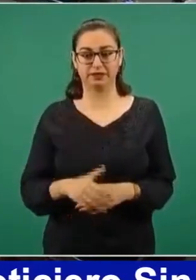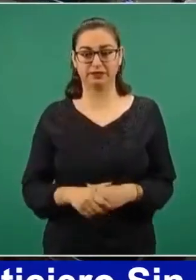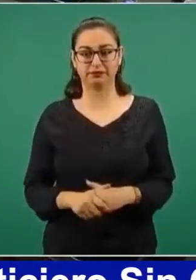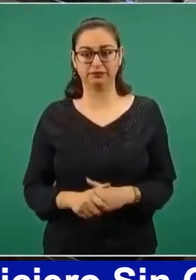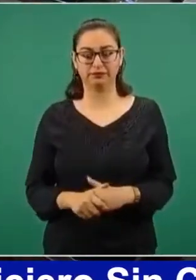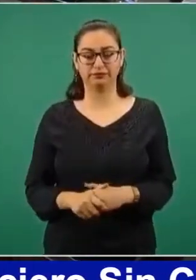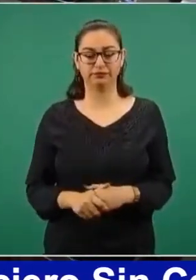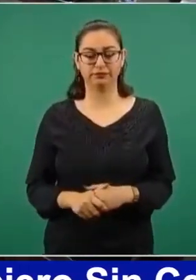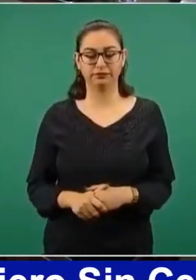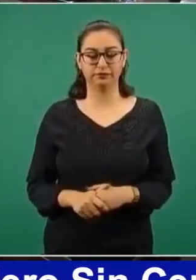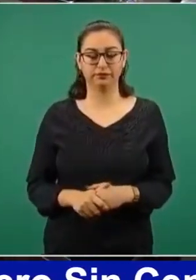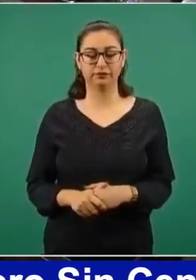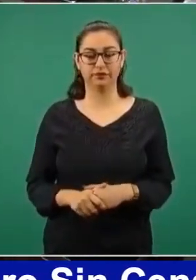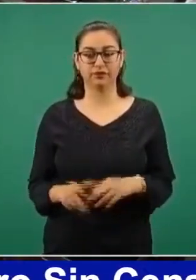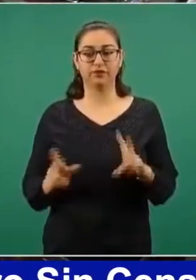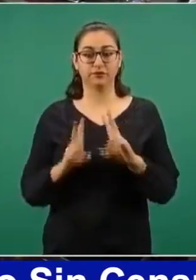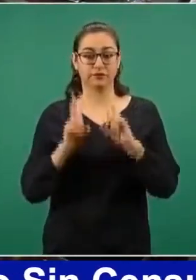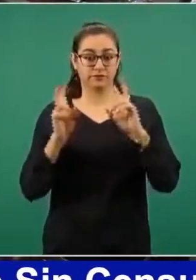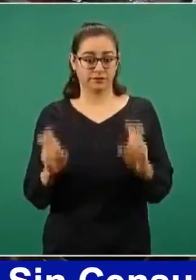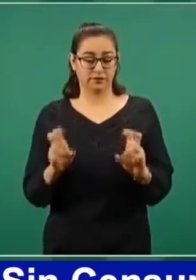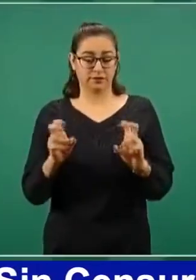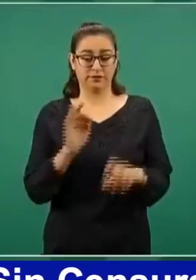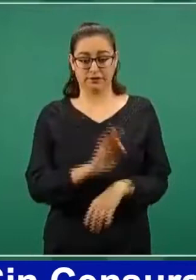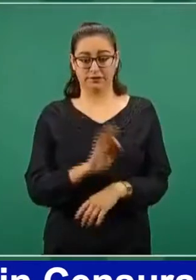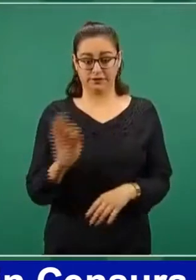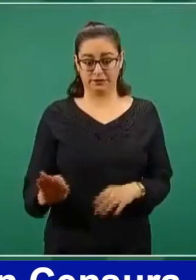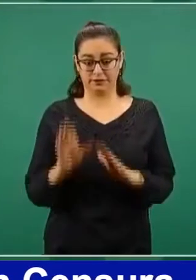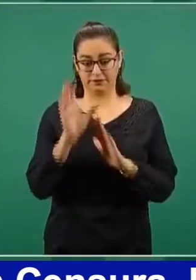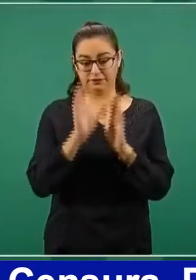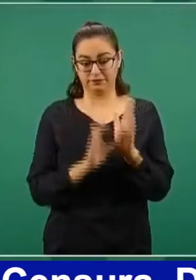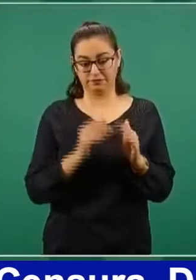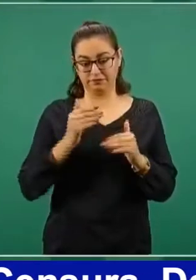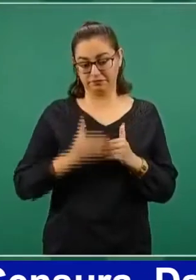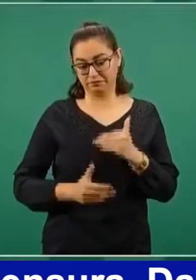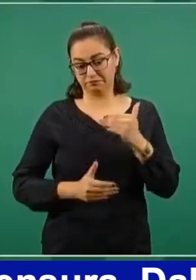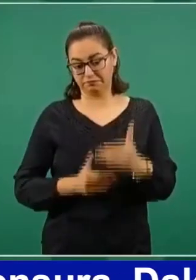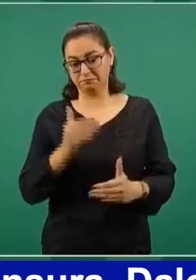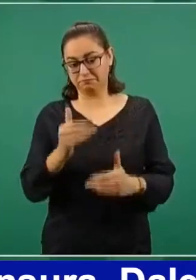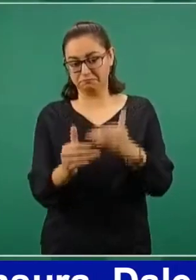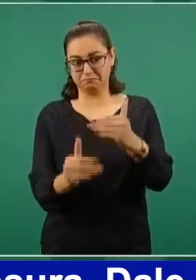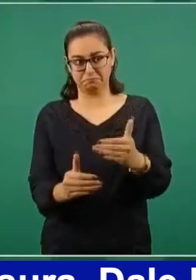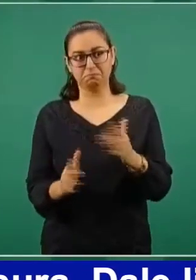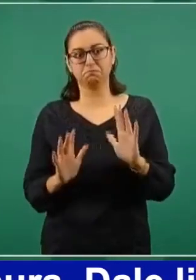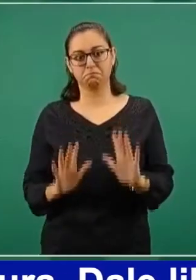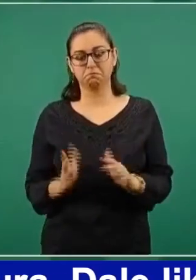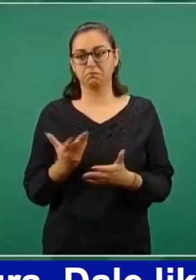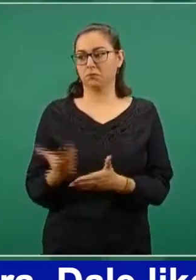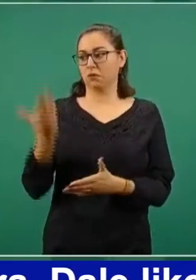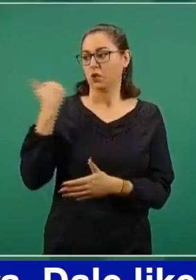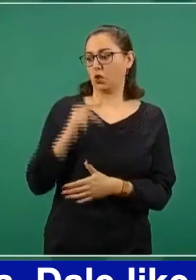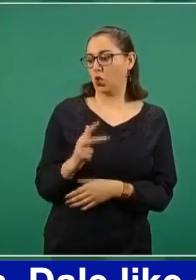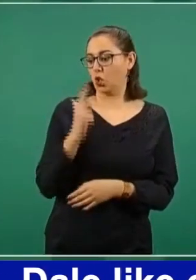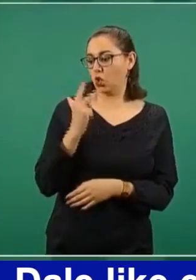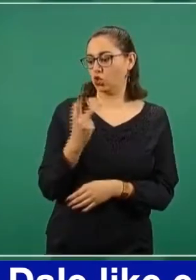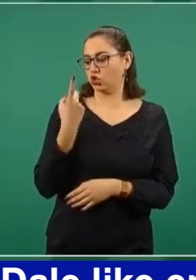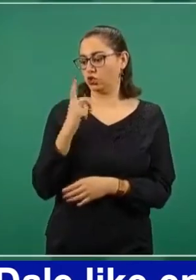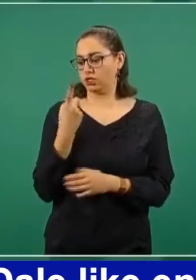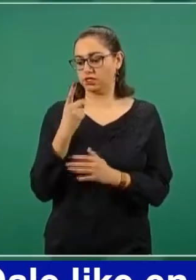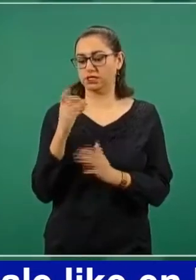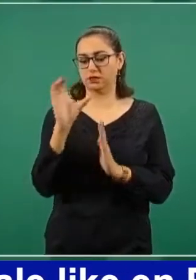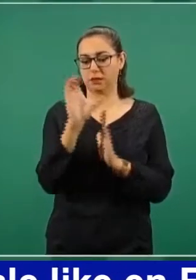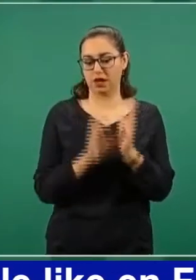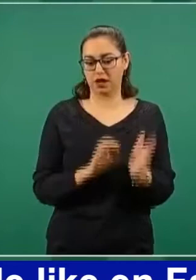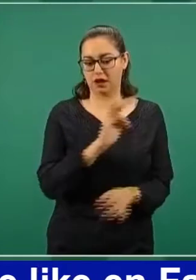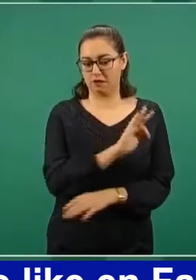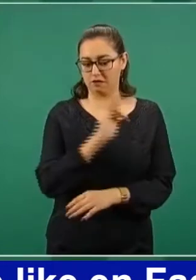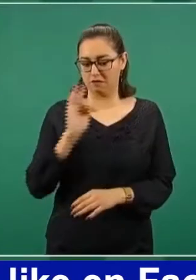Respecto al calendario, hasta ahora hemos logrado mantenernos en el calendario planteado el 8 de diciembre, que es el calendario